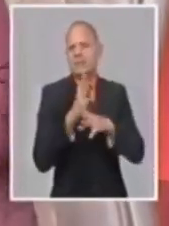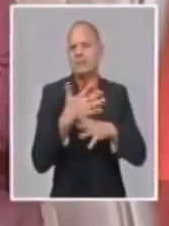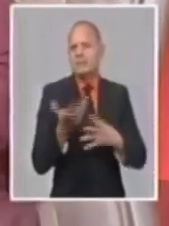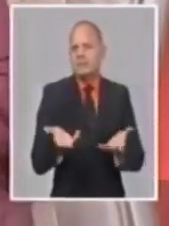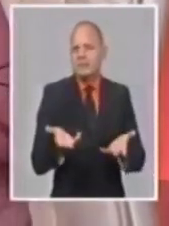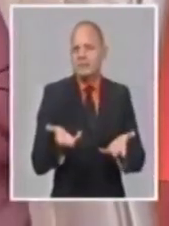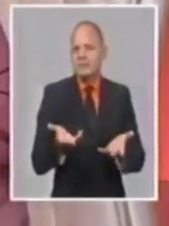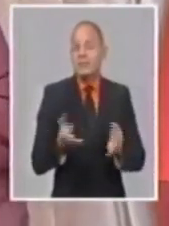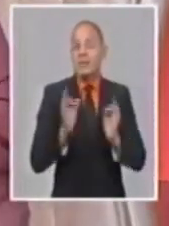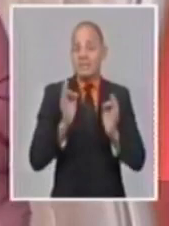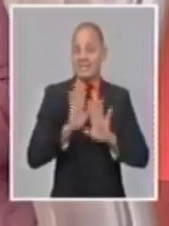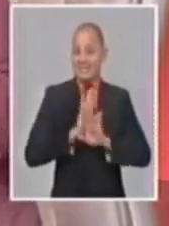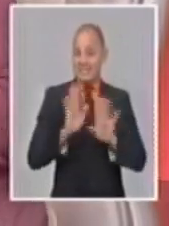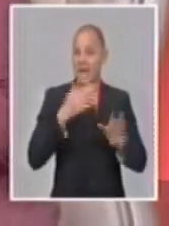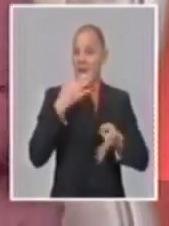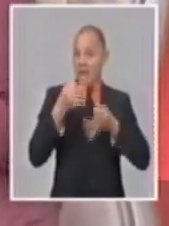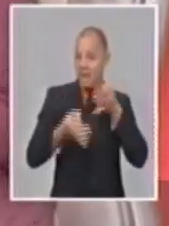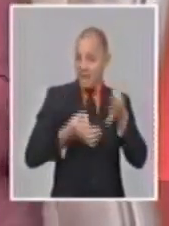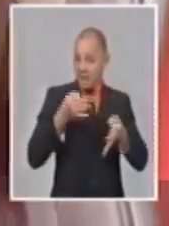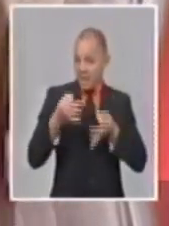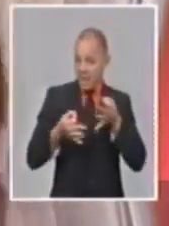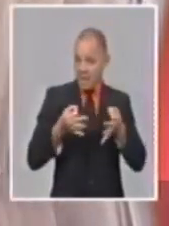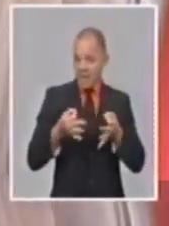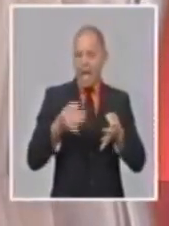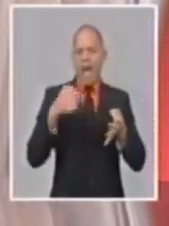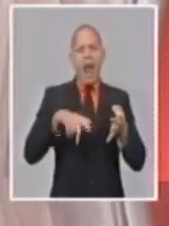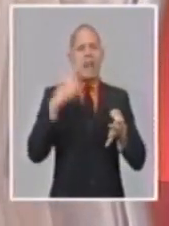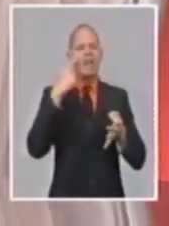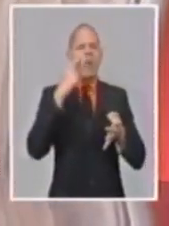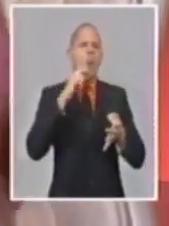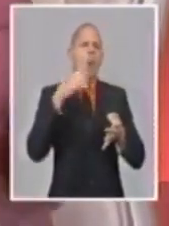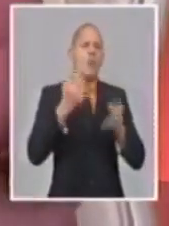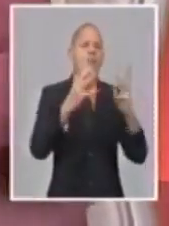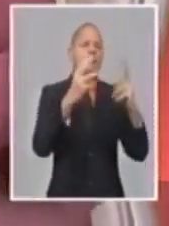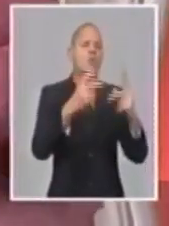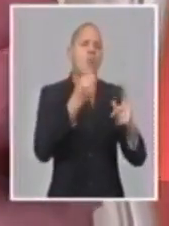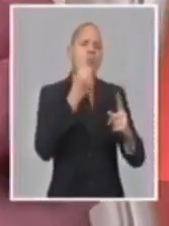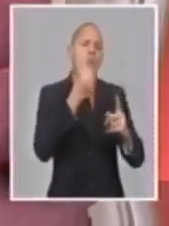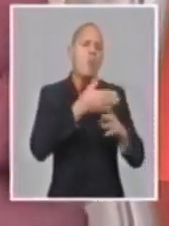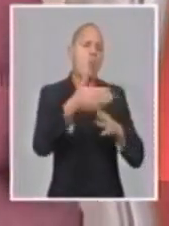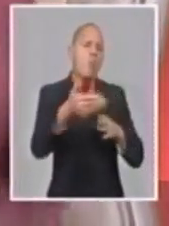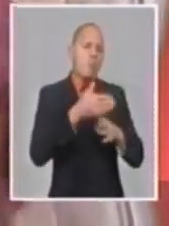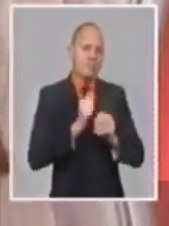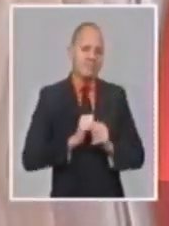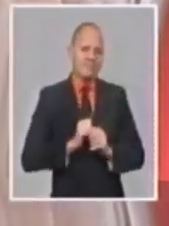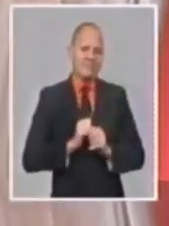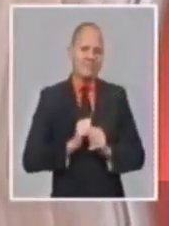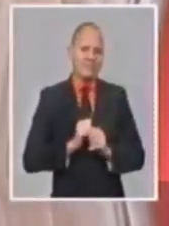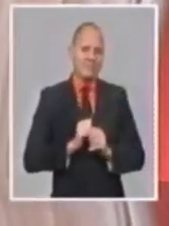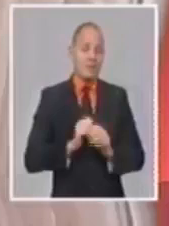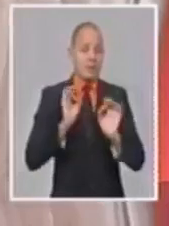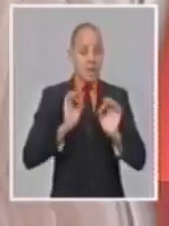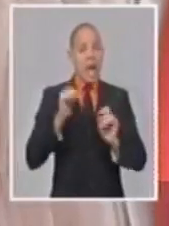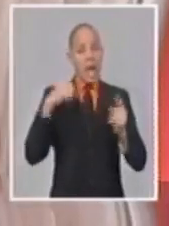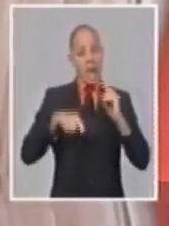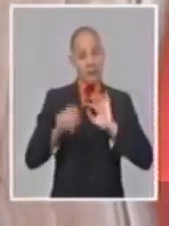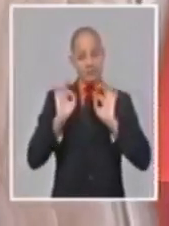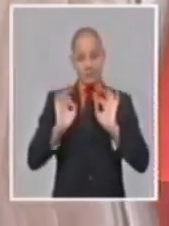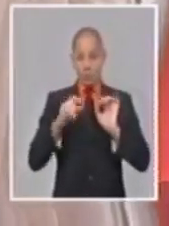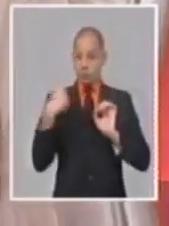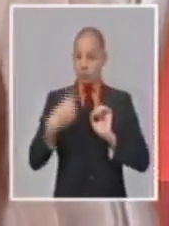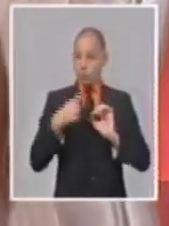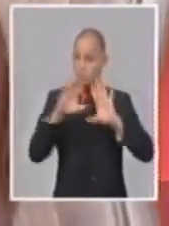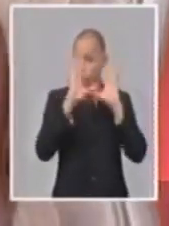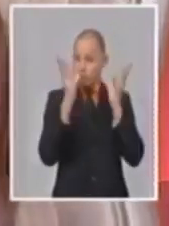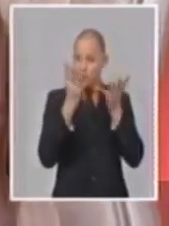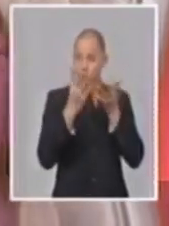complejidad, del alcance y sobre todo del impacto que se espera con esta transformación profunda como